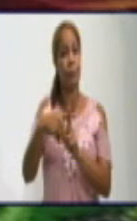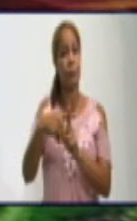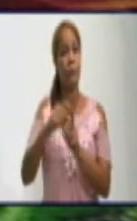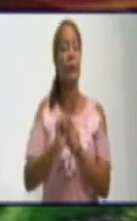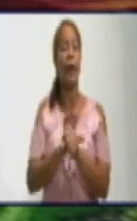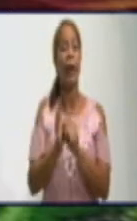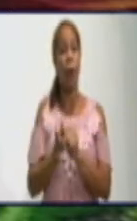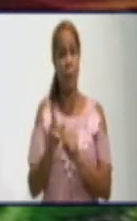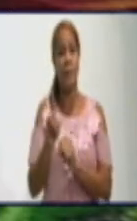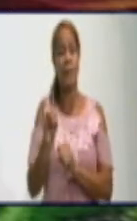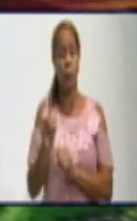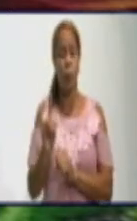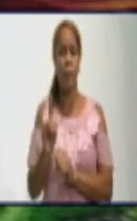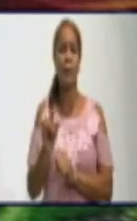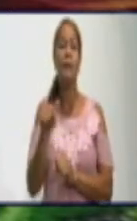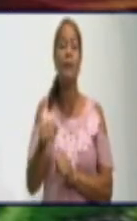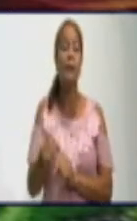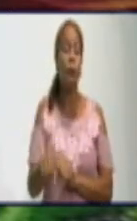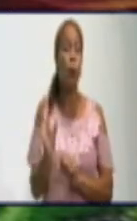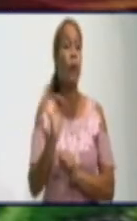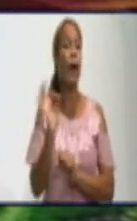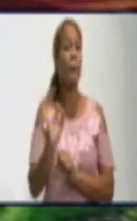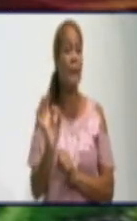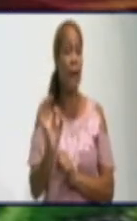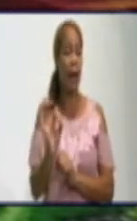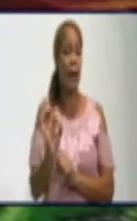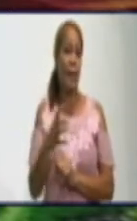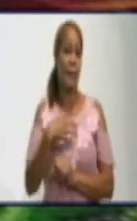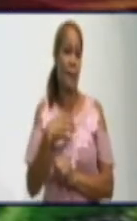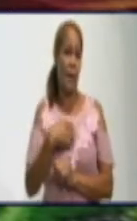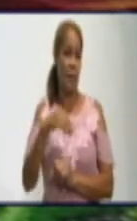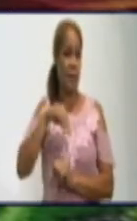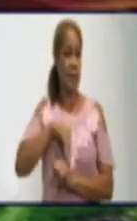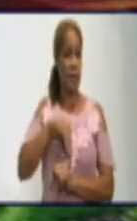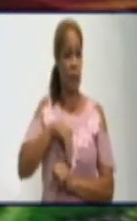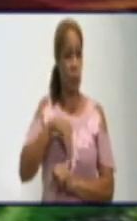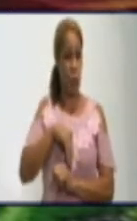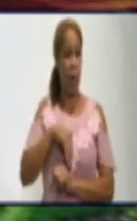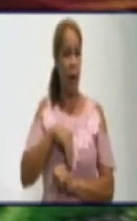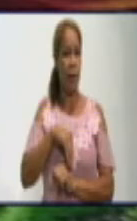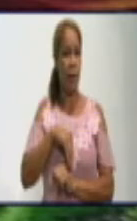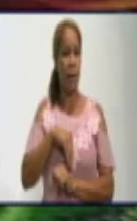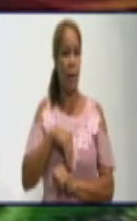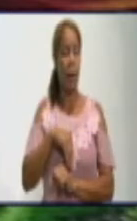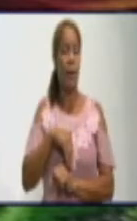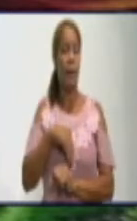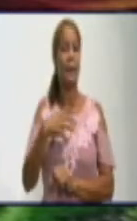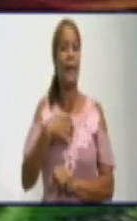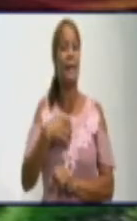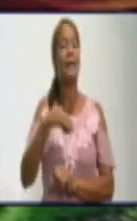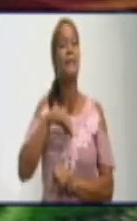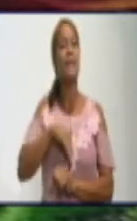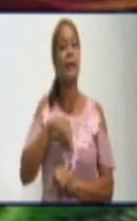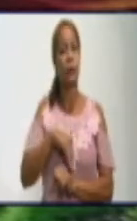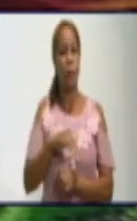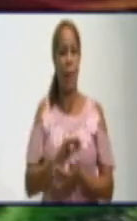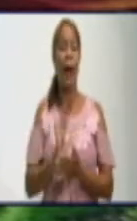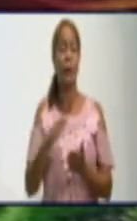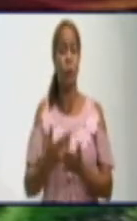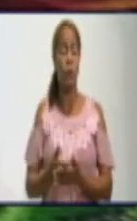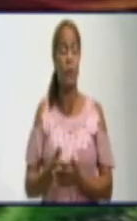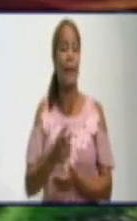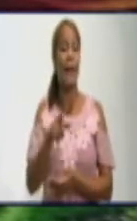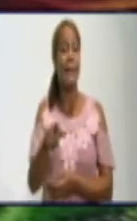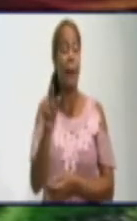digamos, secuelas de la enfermedad y ella escuchó hablar en el programa en algún momento de una consulta post-COVID.